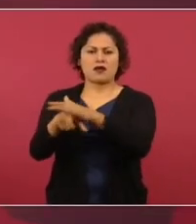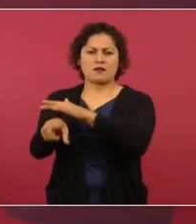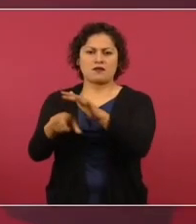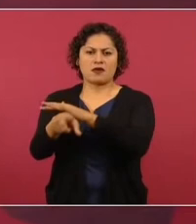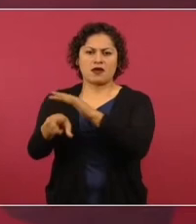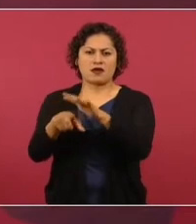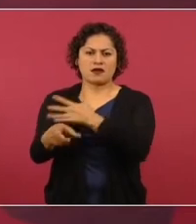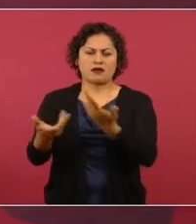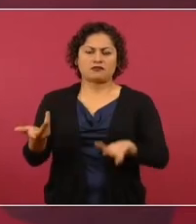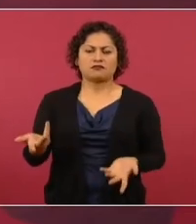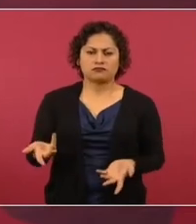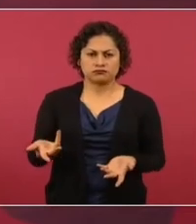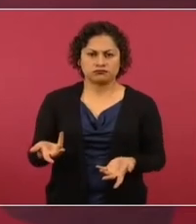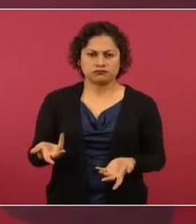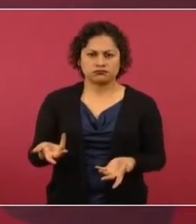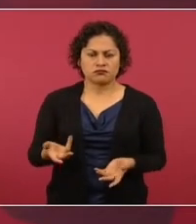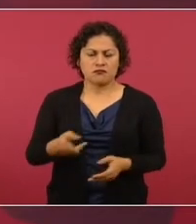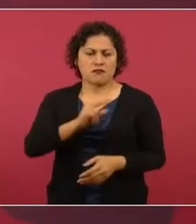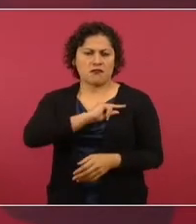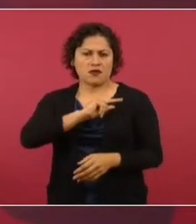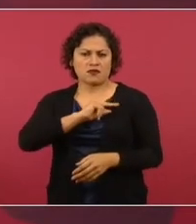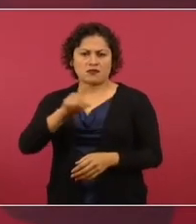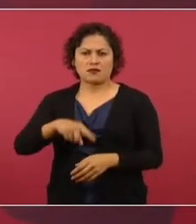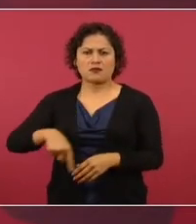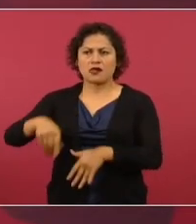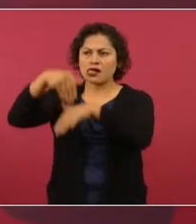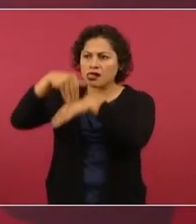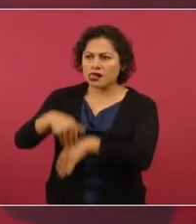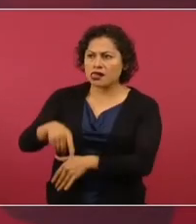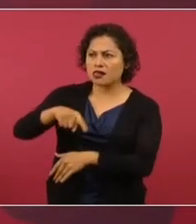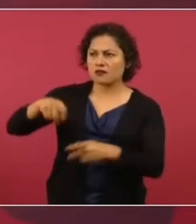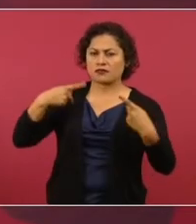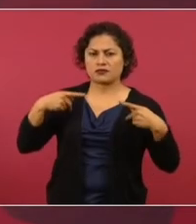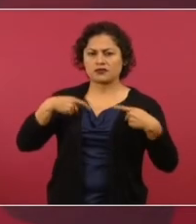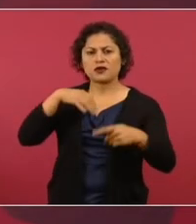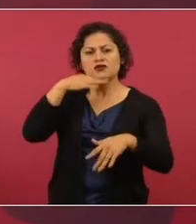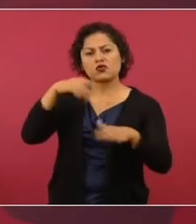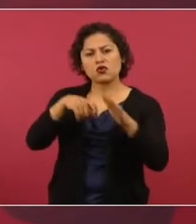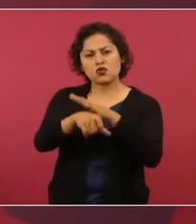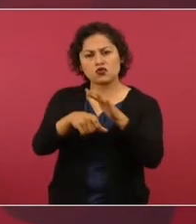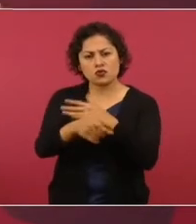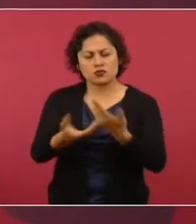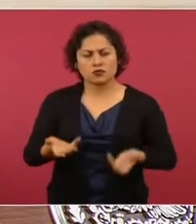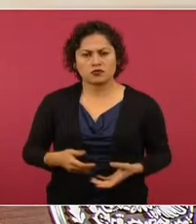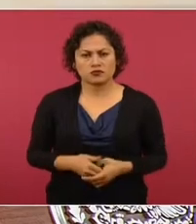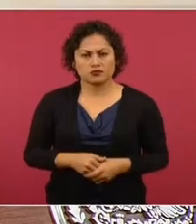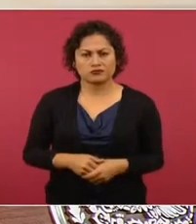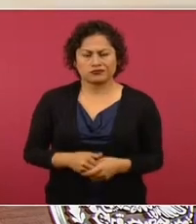al servicio de los corruptos. Entonces, ¿por qué